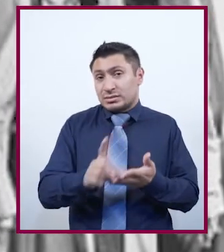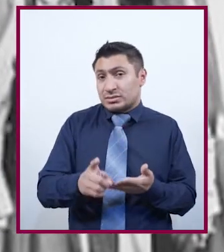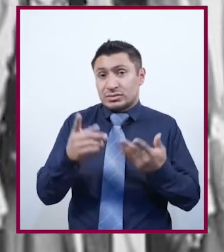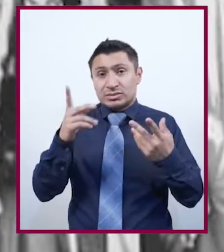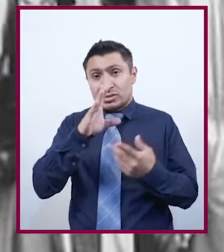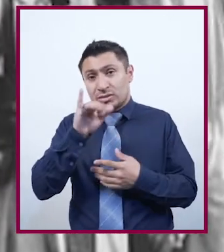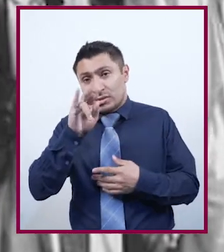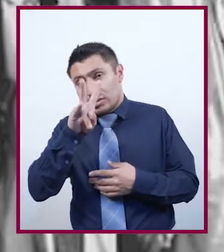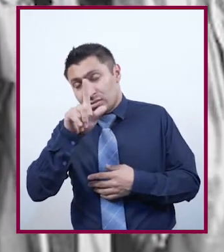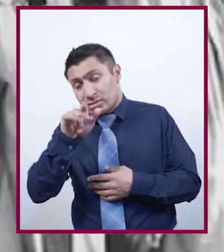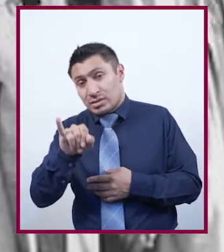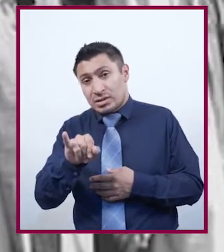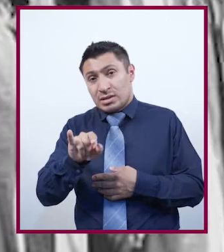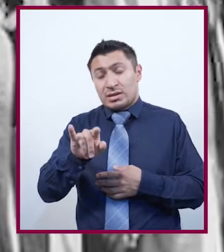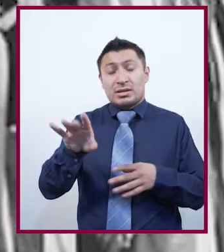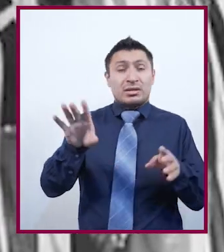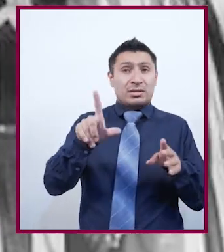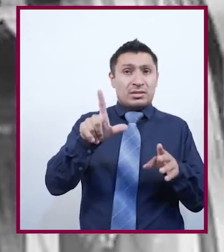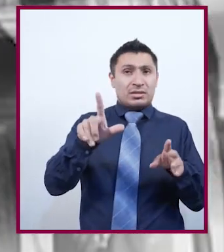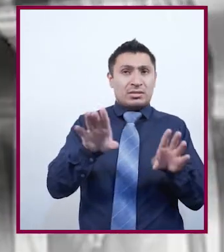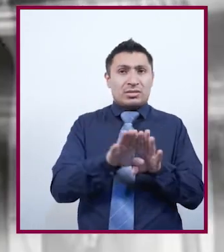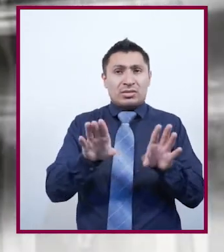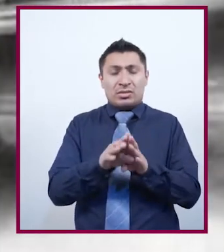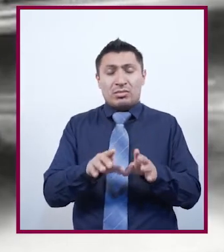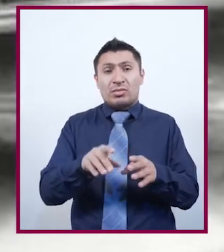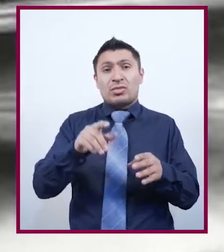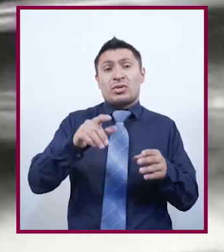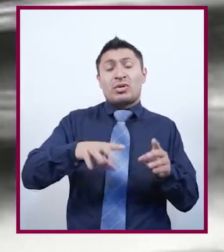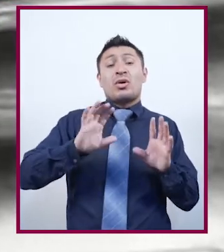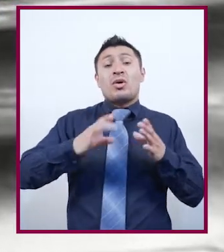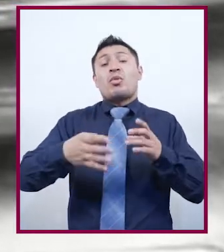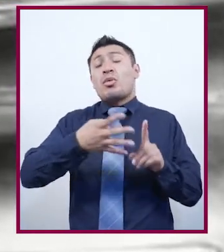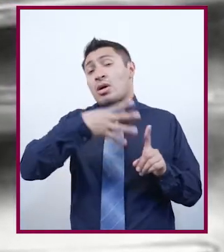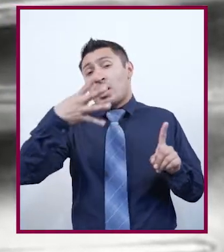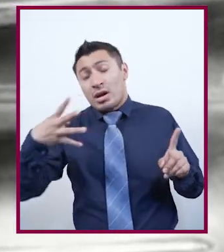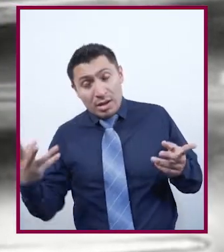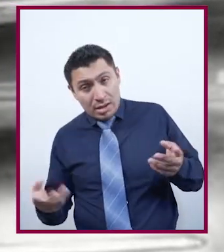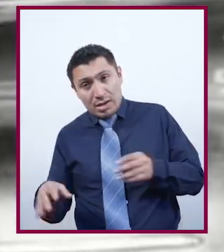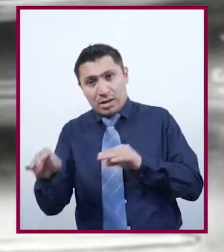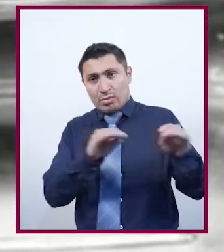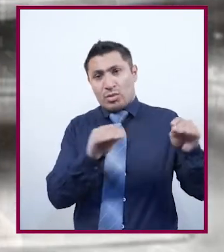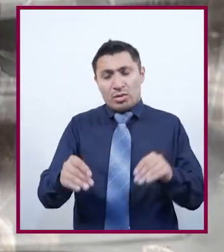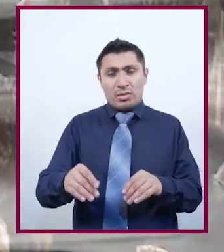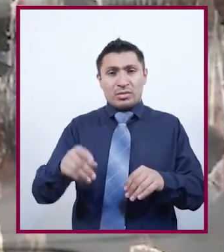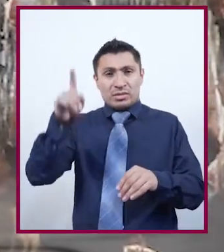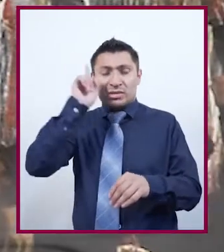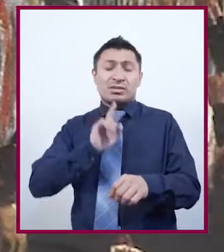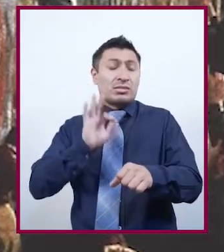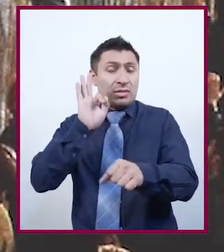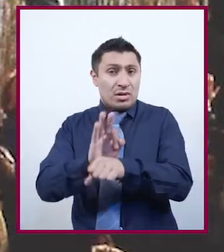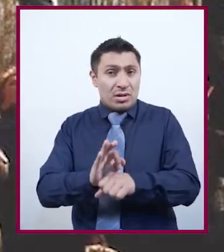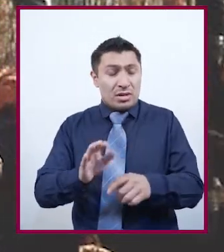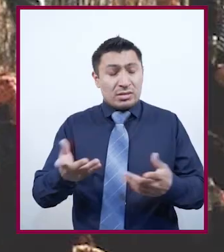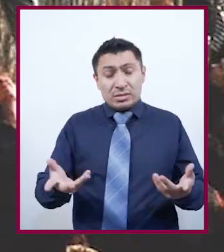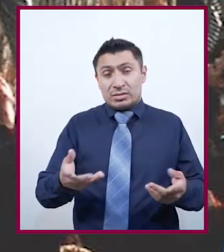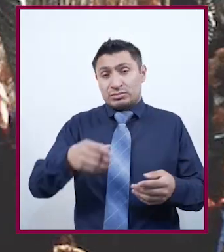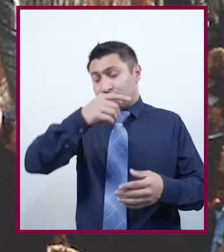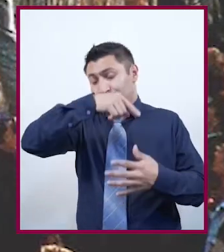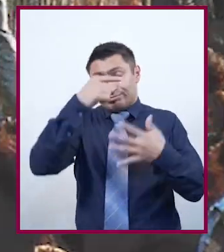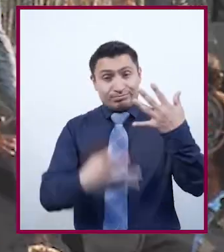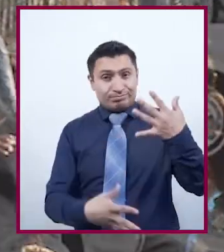derechos civiles, por los derechos de minorías LGBT, de movimientos feministas, entre muchas más.